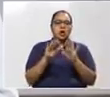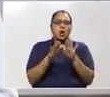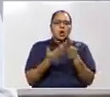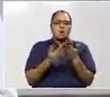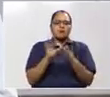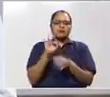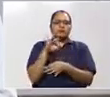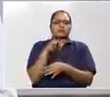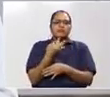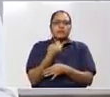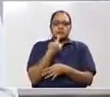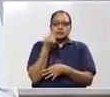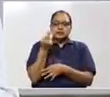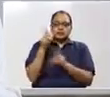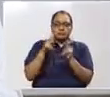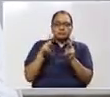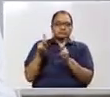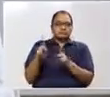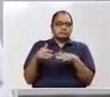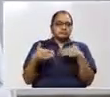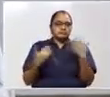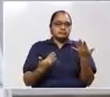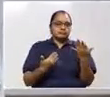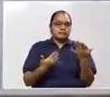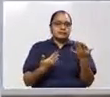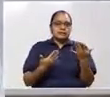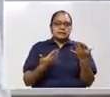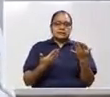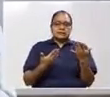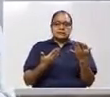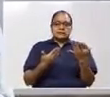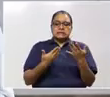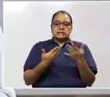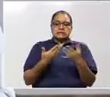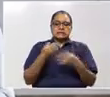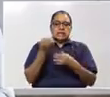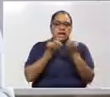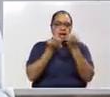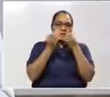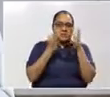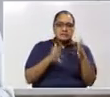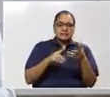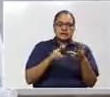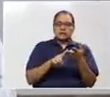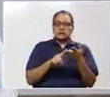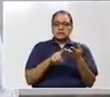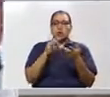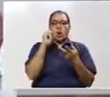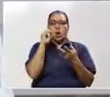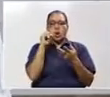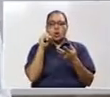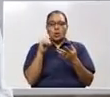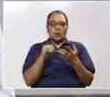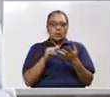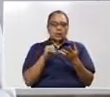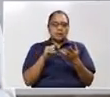en el caso de que por razón de la liquidez de las empresas o a veces